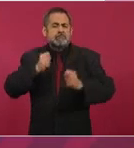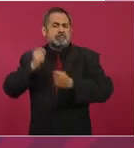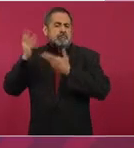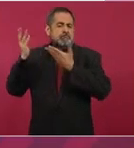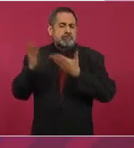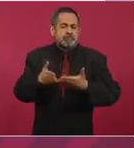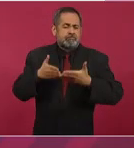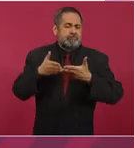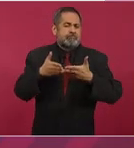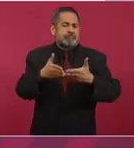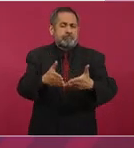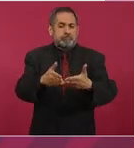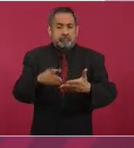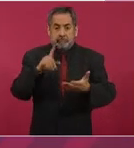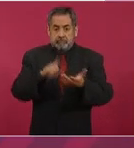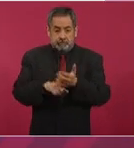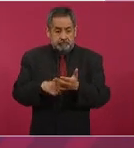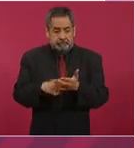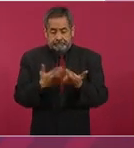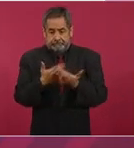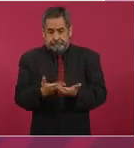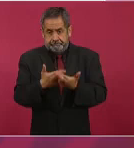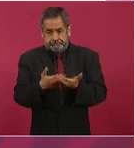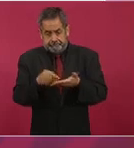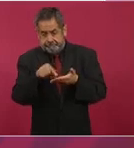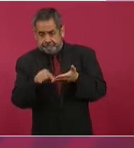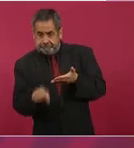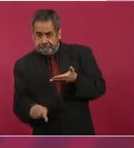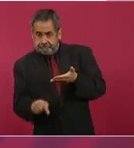porque tiene el calado suficiente.